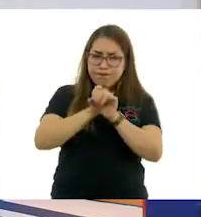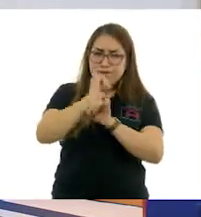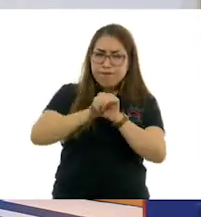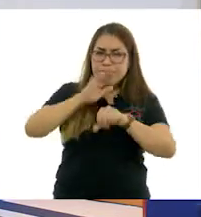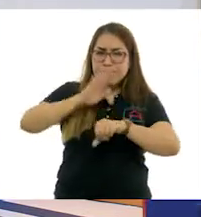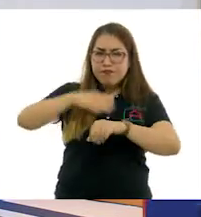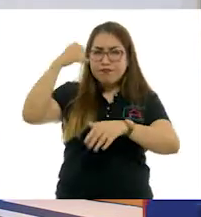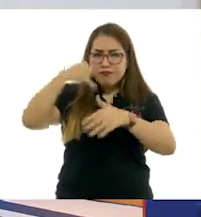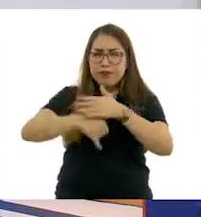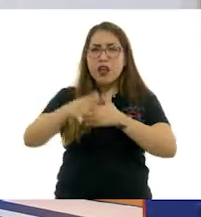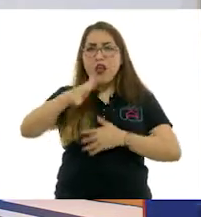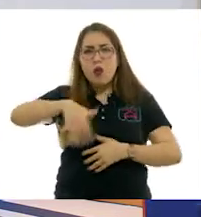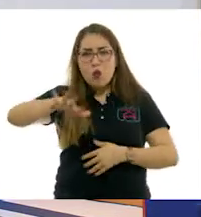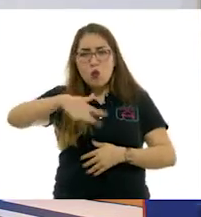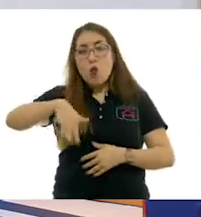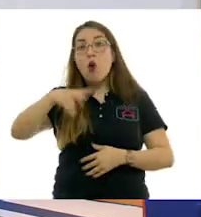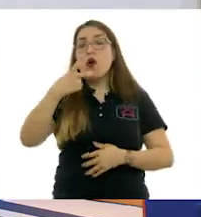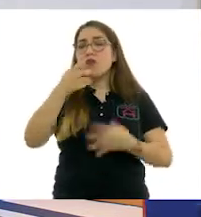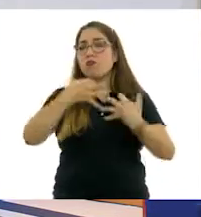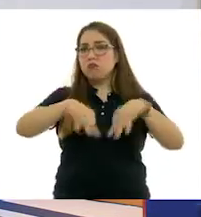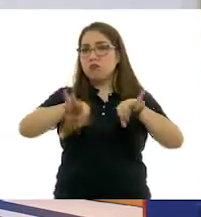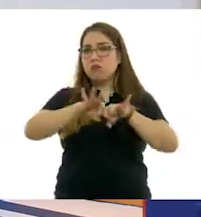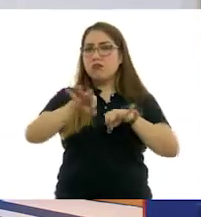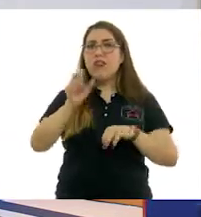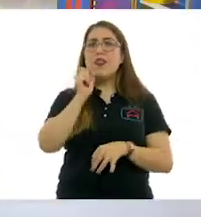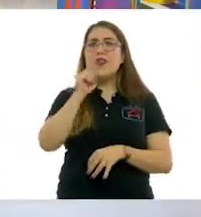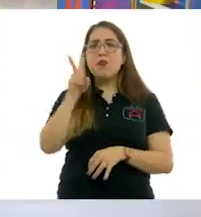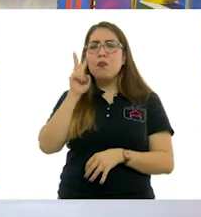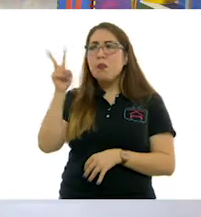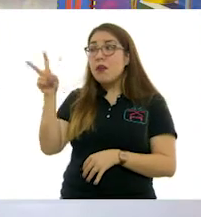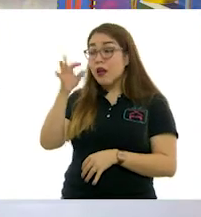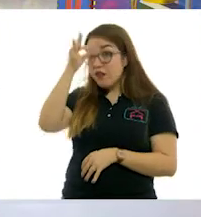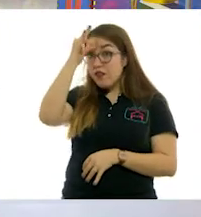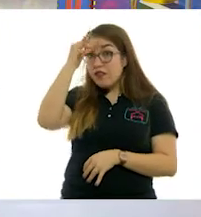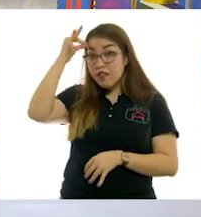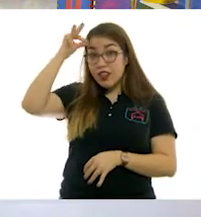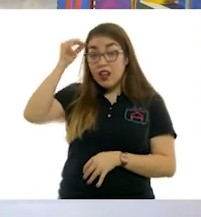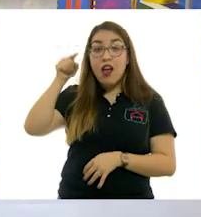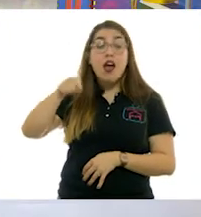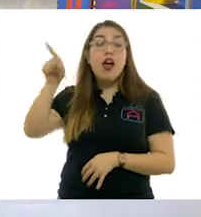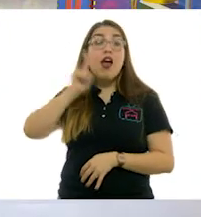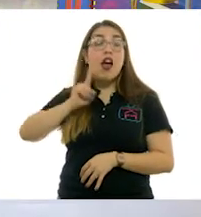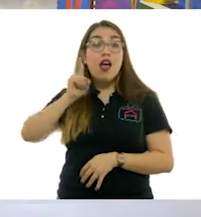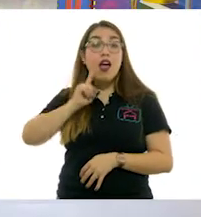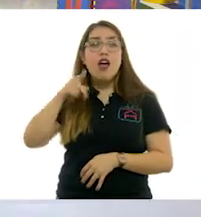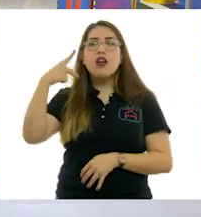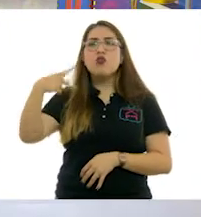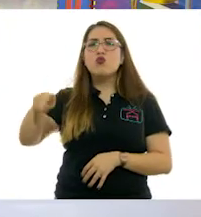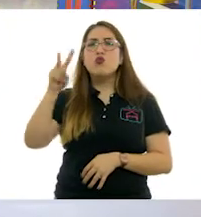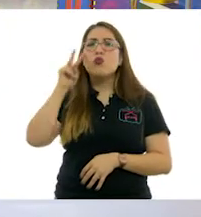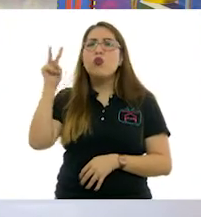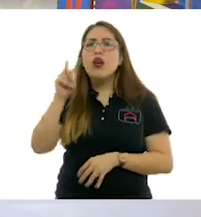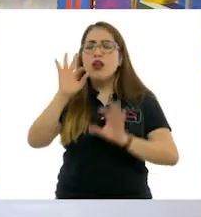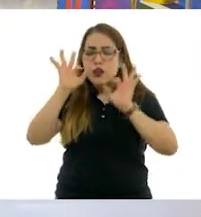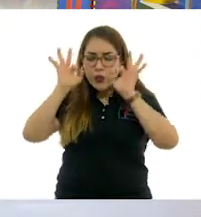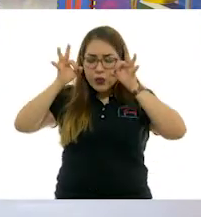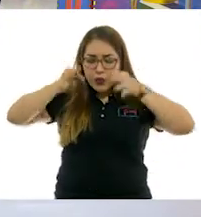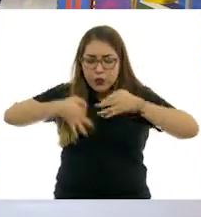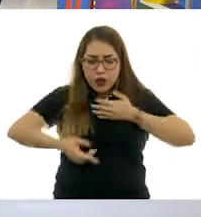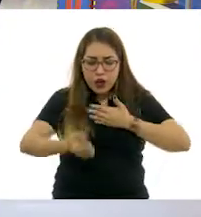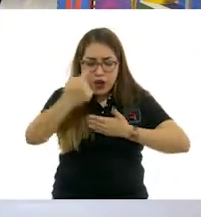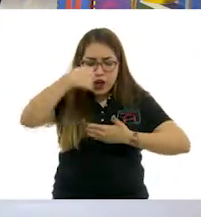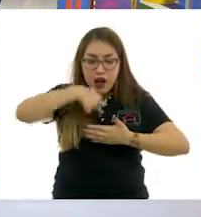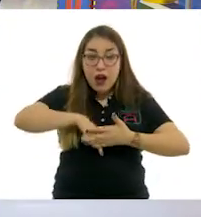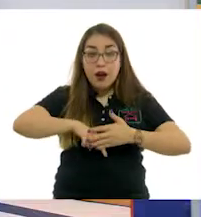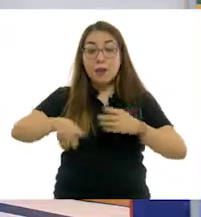investigar. Sería muy importante. Y observamos que Frida Kahlo, ella tenía una mirada interior. Y